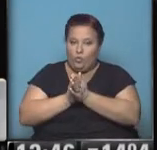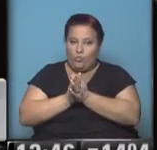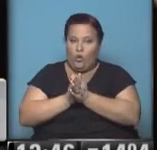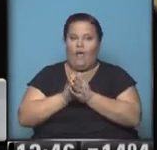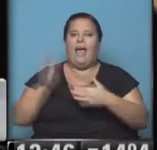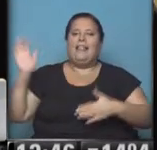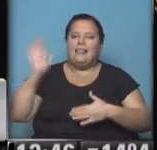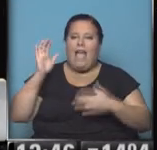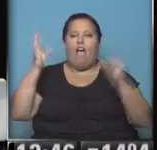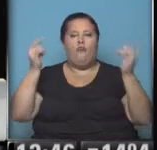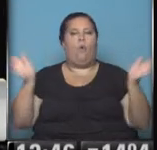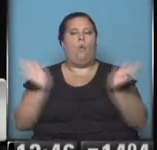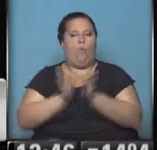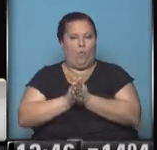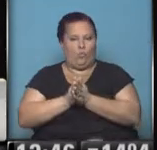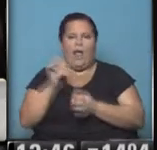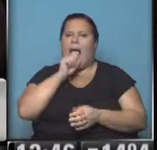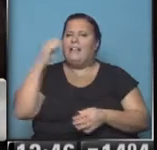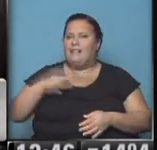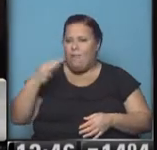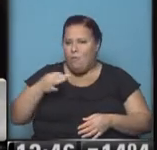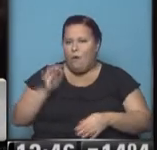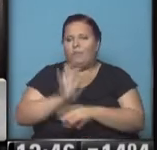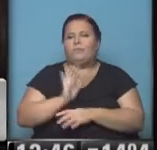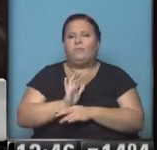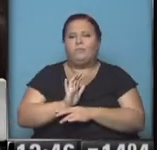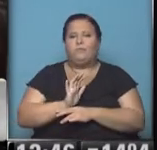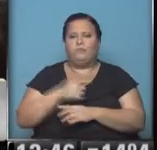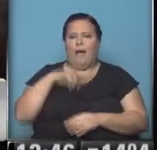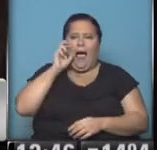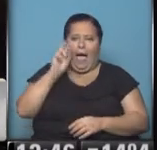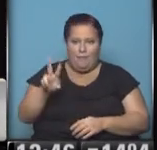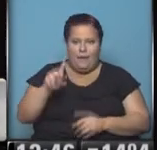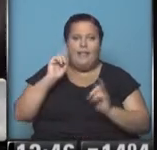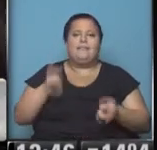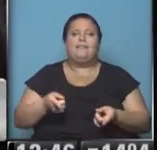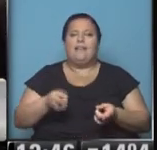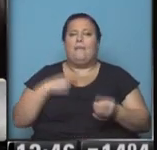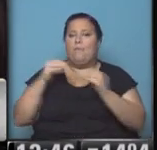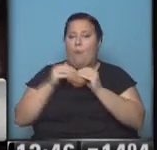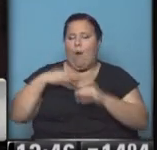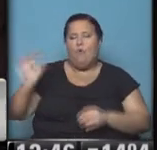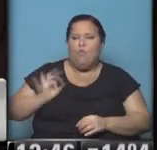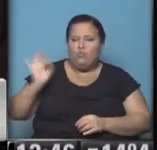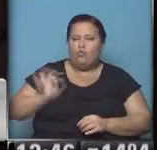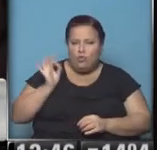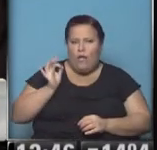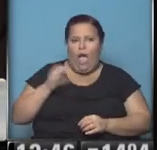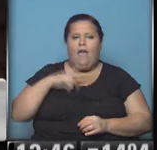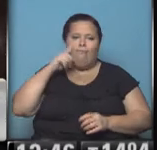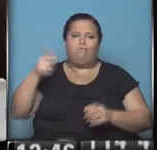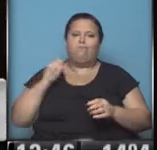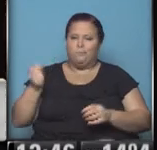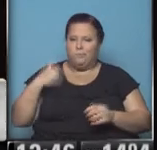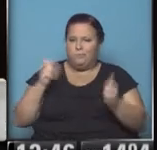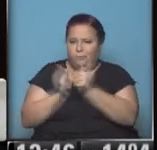tango y folclore los dos juntos. Canta muy bien, sea que es un admirador, aparte de ser amigo de años y de haber compartido